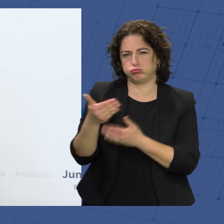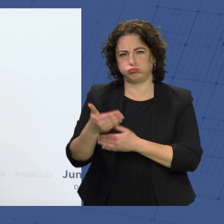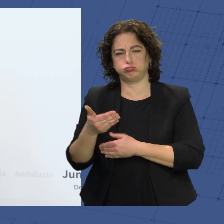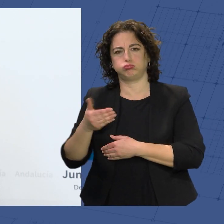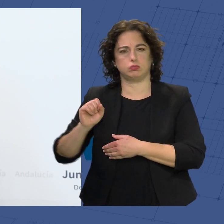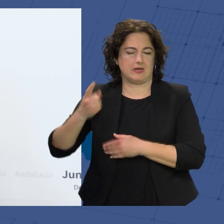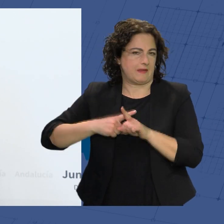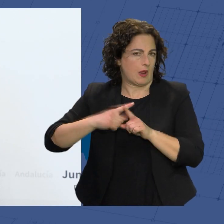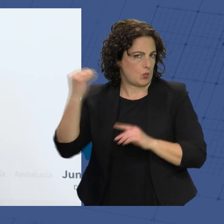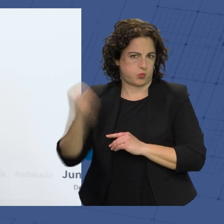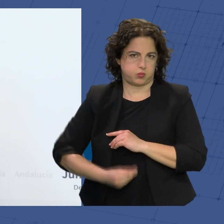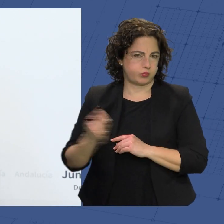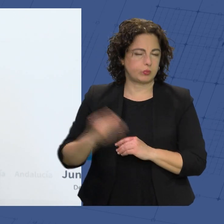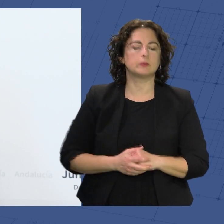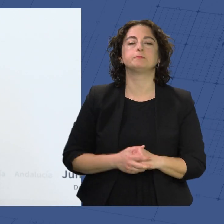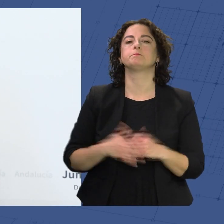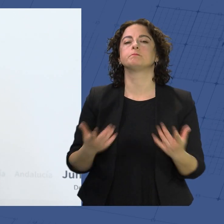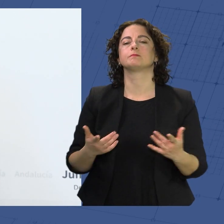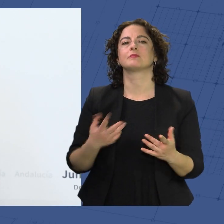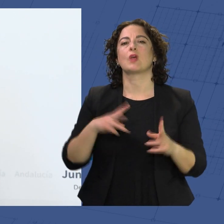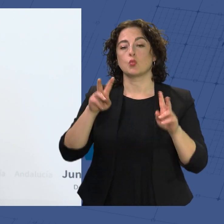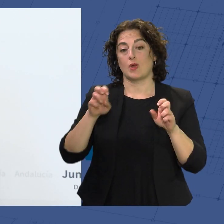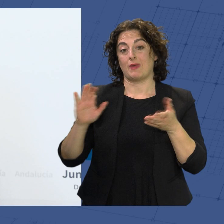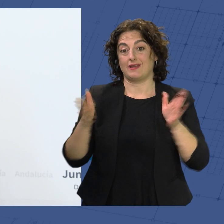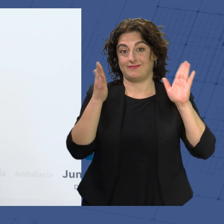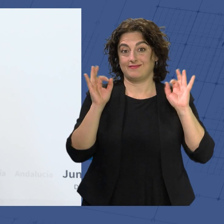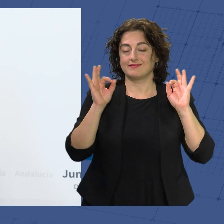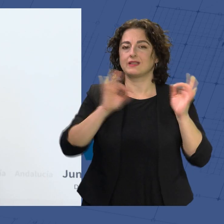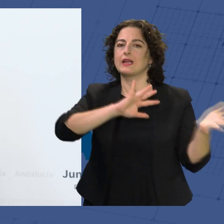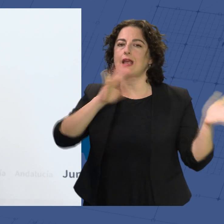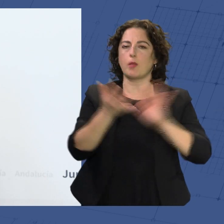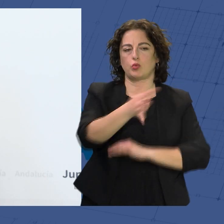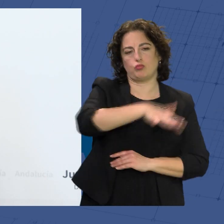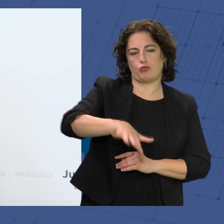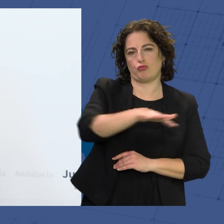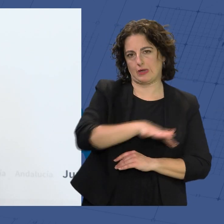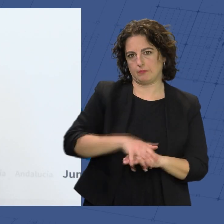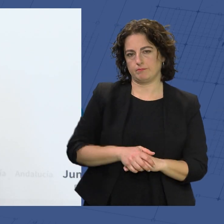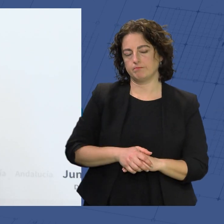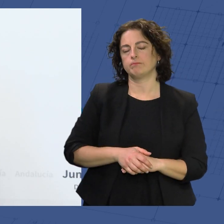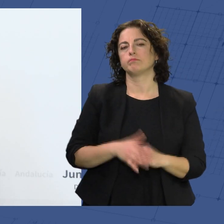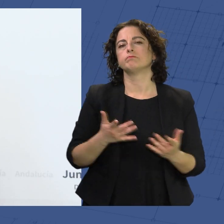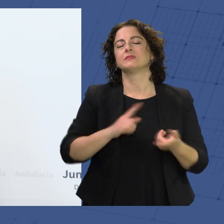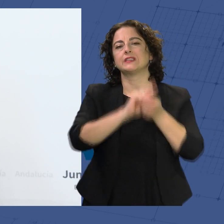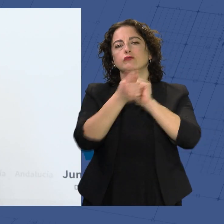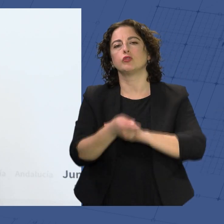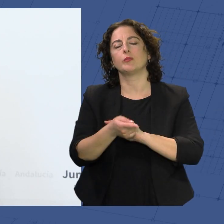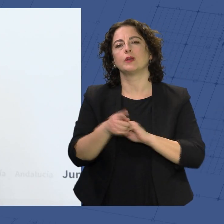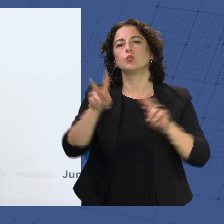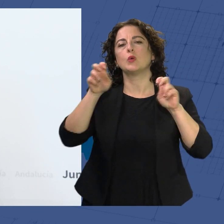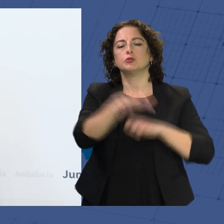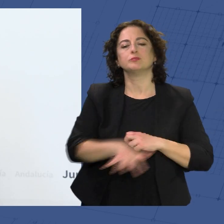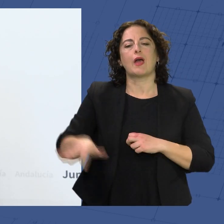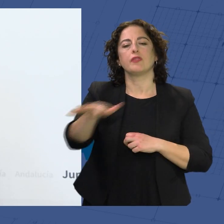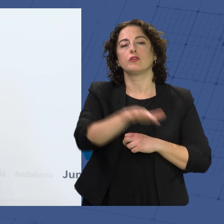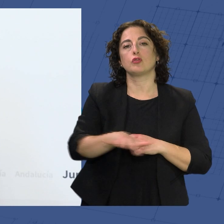más alto nivel. Esta nueva trayectoria viene acompañada de un cambio de ubicación del festival, que se transformará en un nuevo espacio